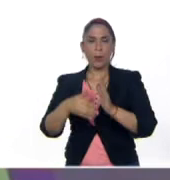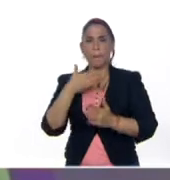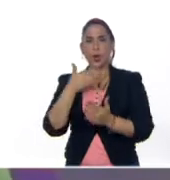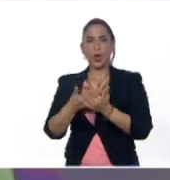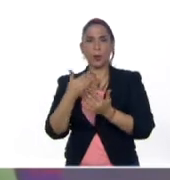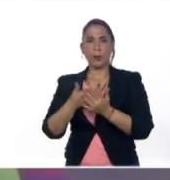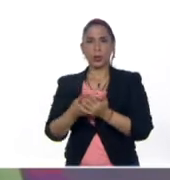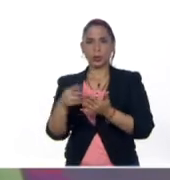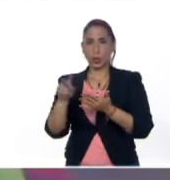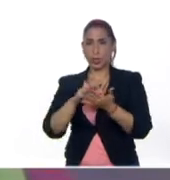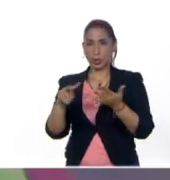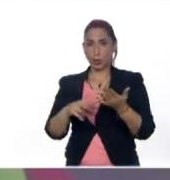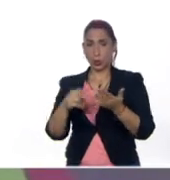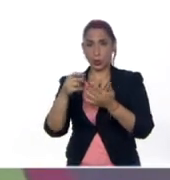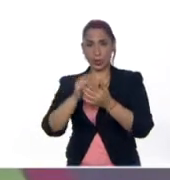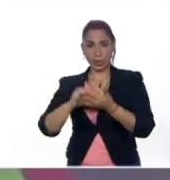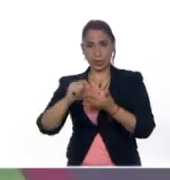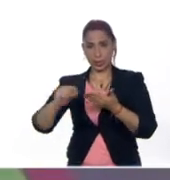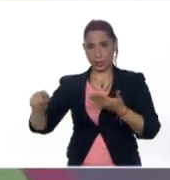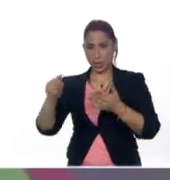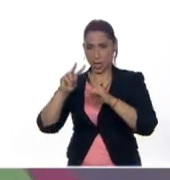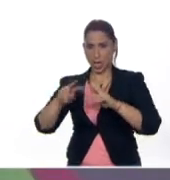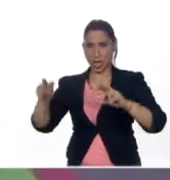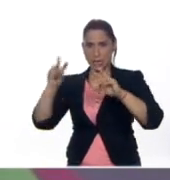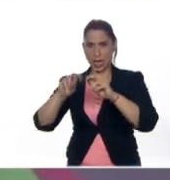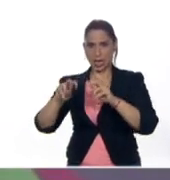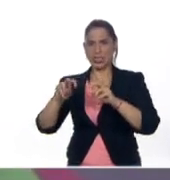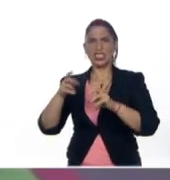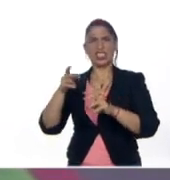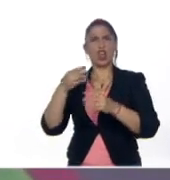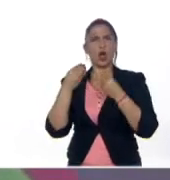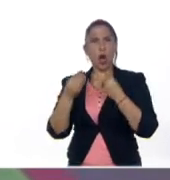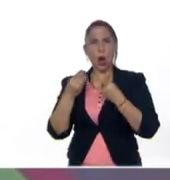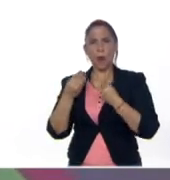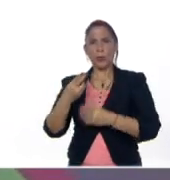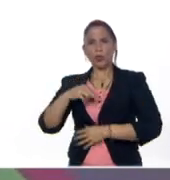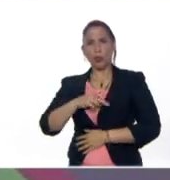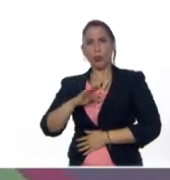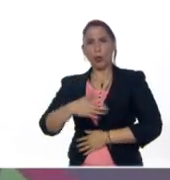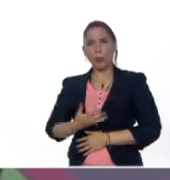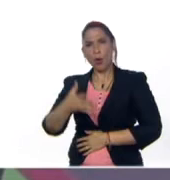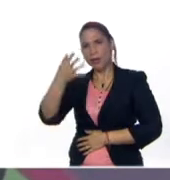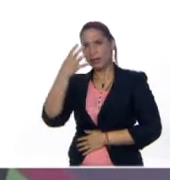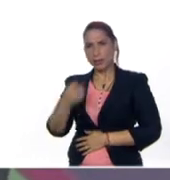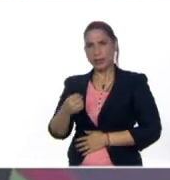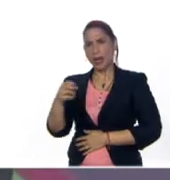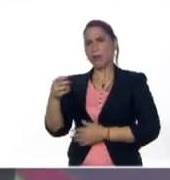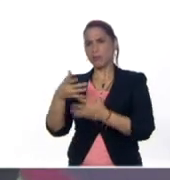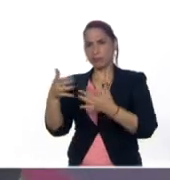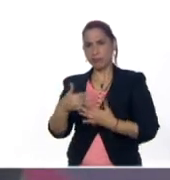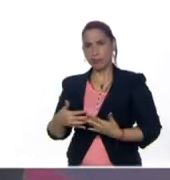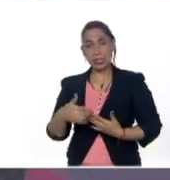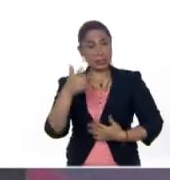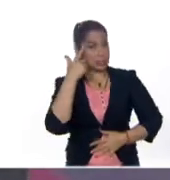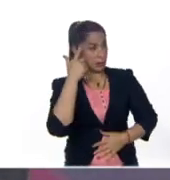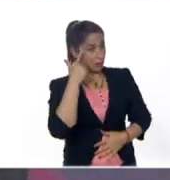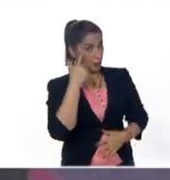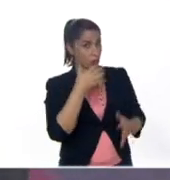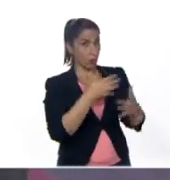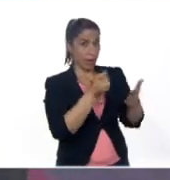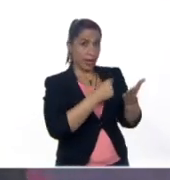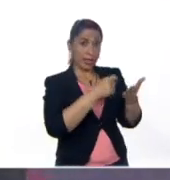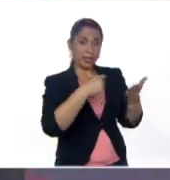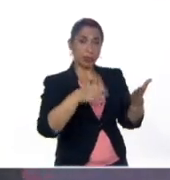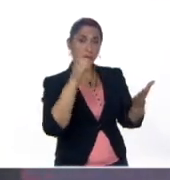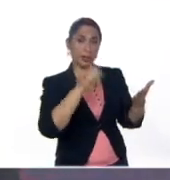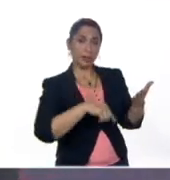la lectura y la escritura, análisis e interpretación de textos escritos. Así es, sabiendo que la escritura y incluso